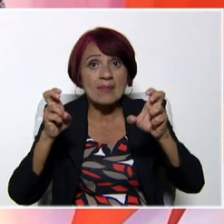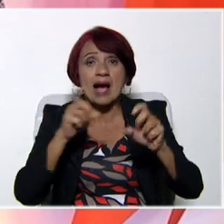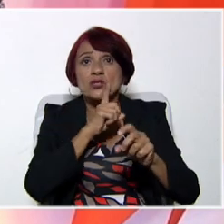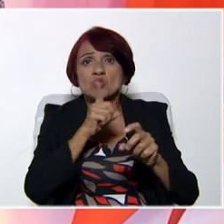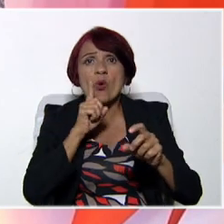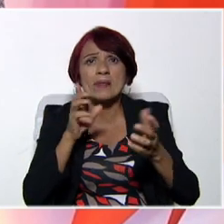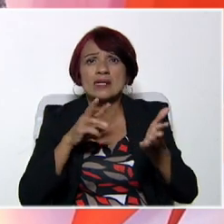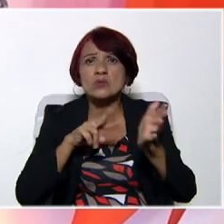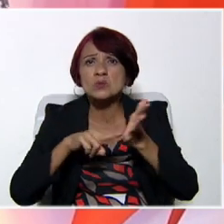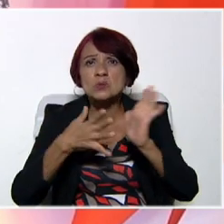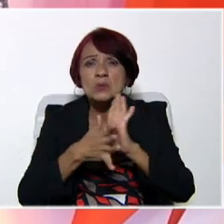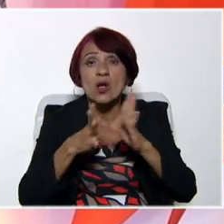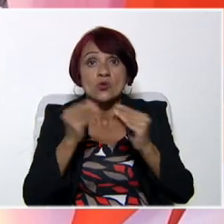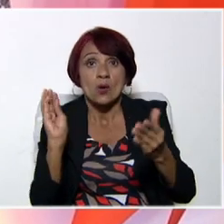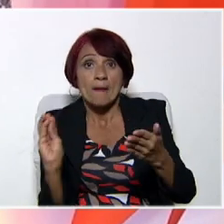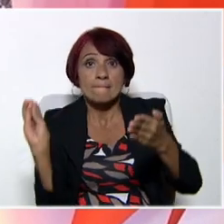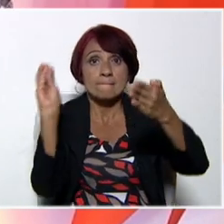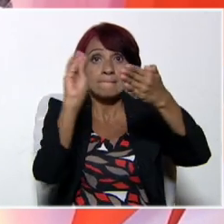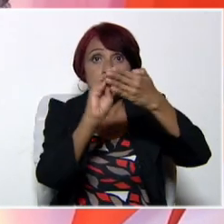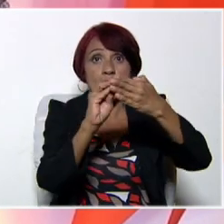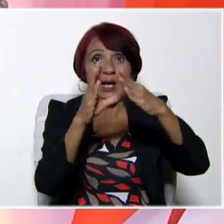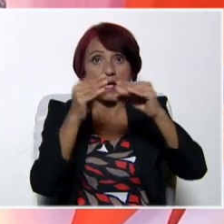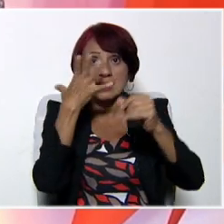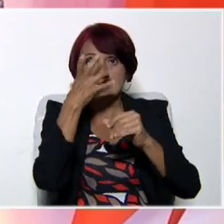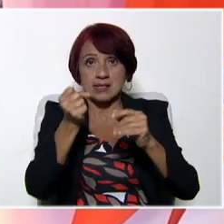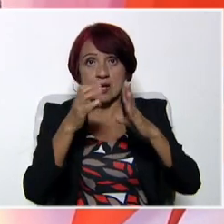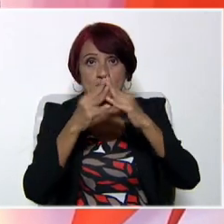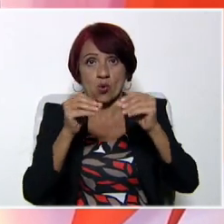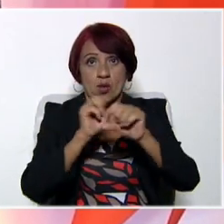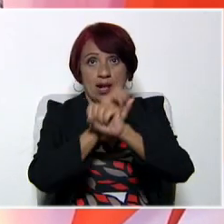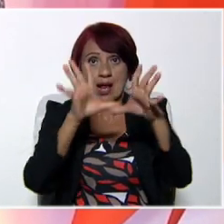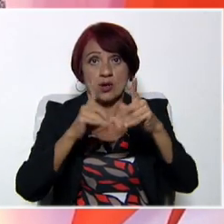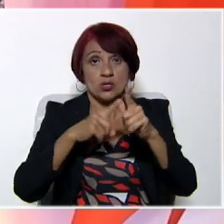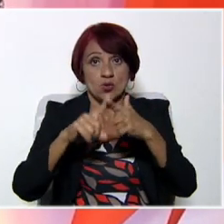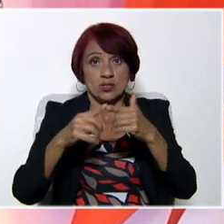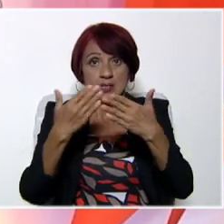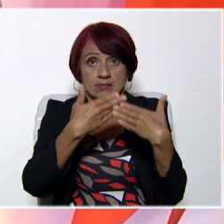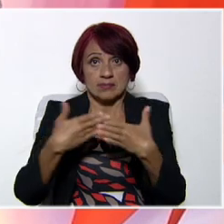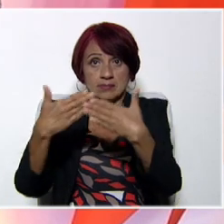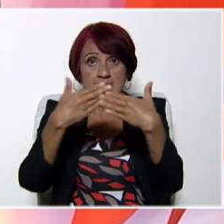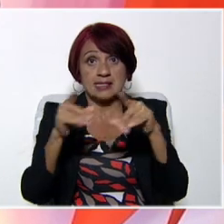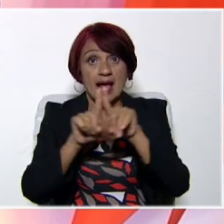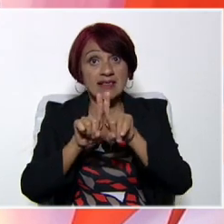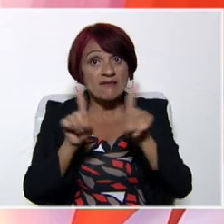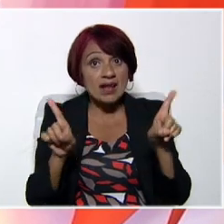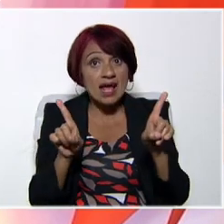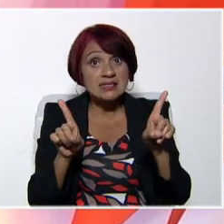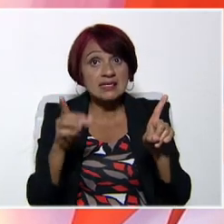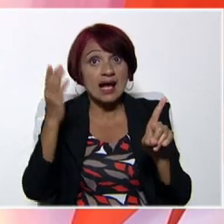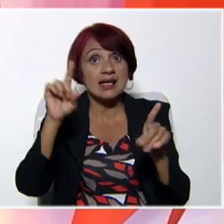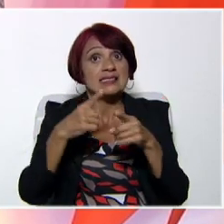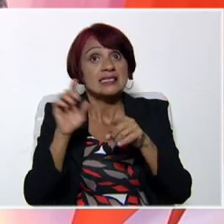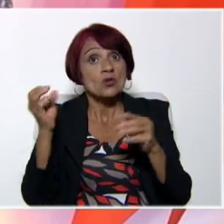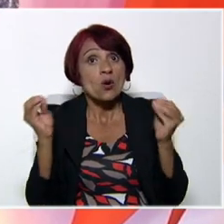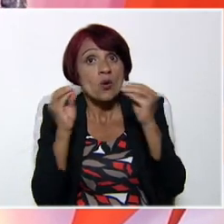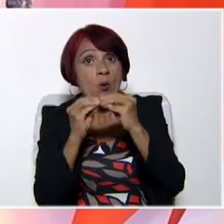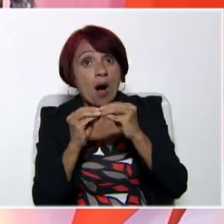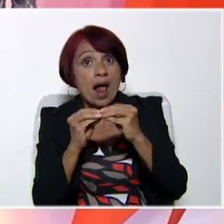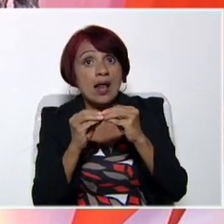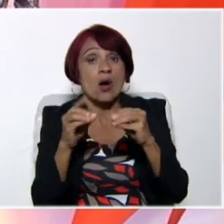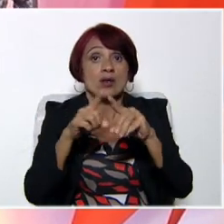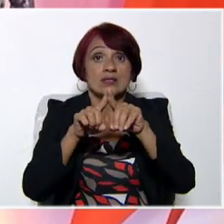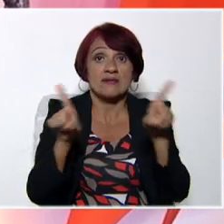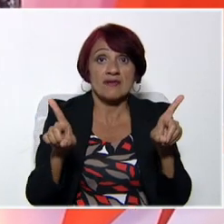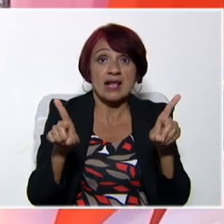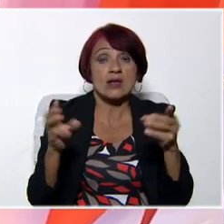poder elaborarlo y de esa forma poder entenderlo y así establecer esas diferencias y semejanzas en